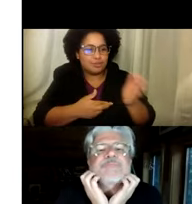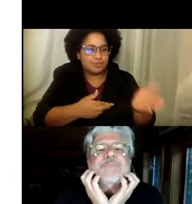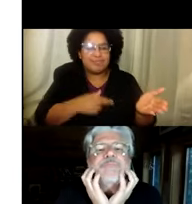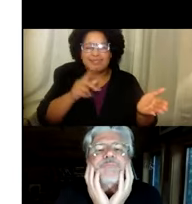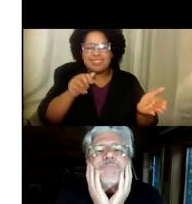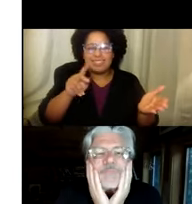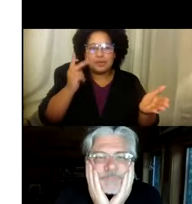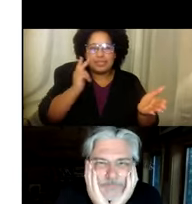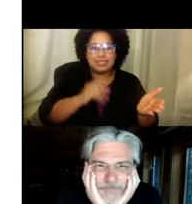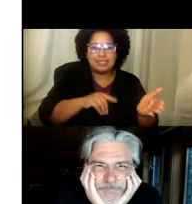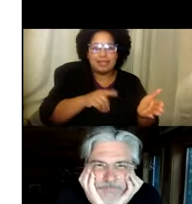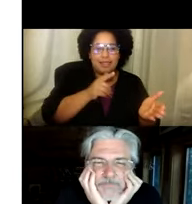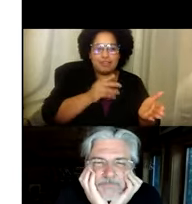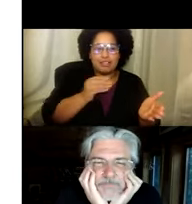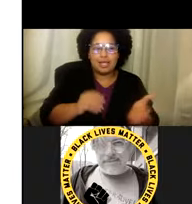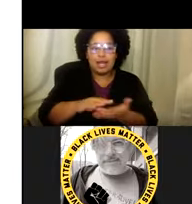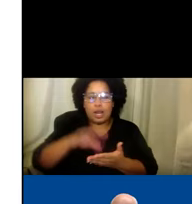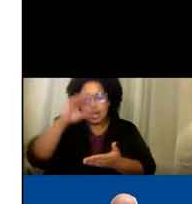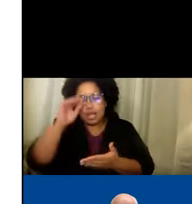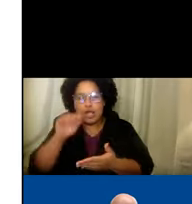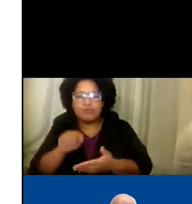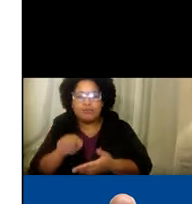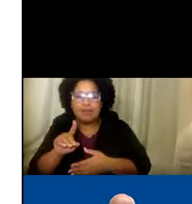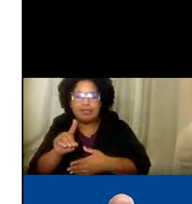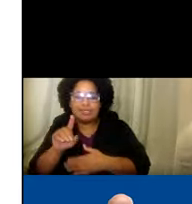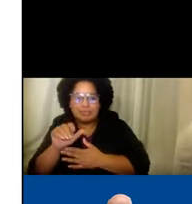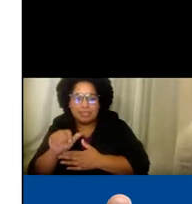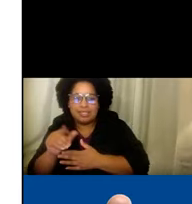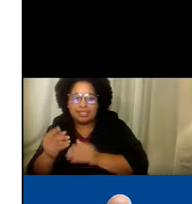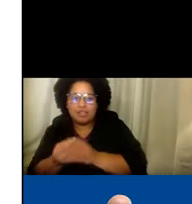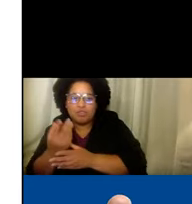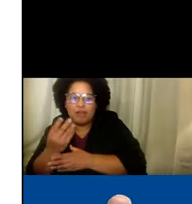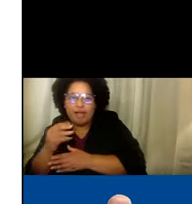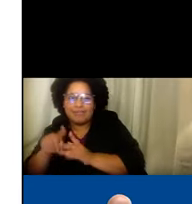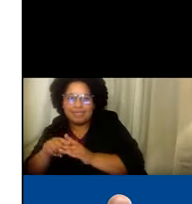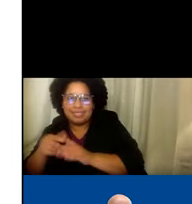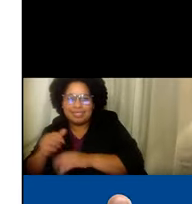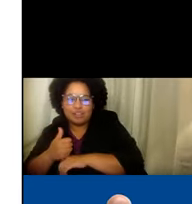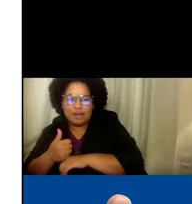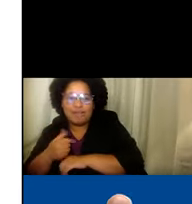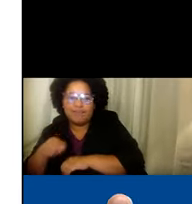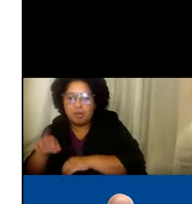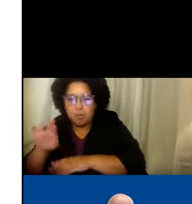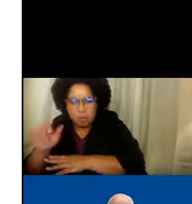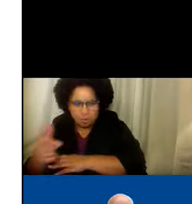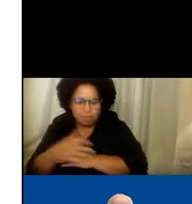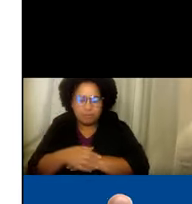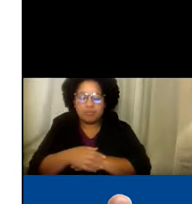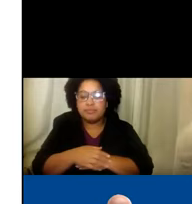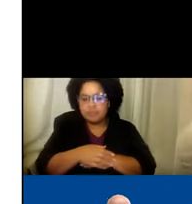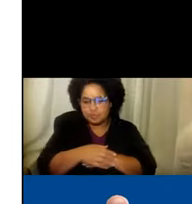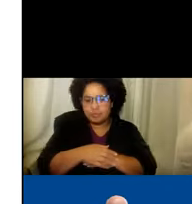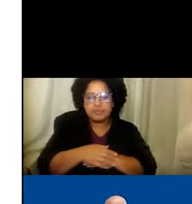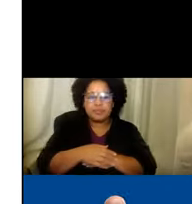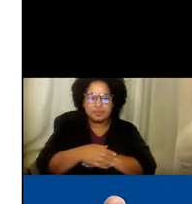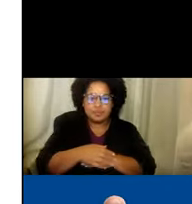Puede. Inscribirse. Al correo electrónico. Que aparece. En vuestra pantalla. Y también. Tendremos. Todos. Todos. Los recursos. De la presentación. día de